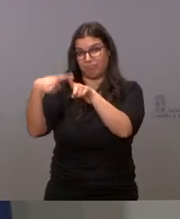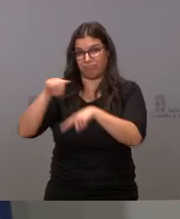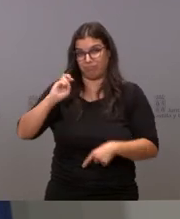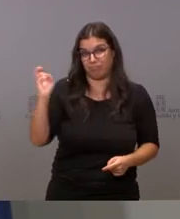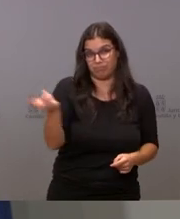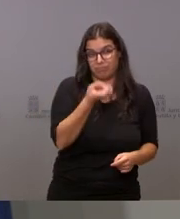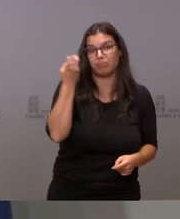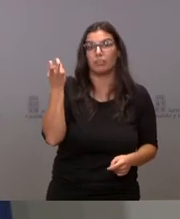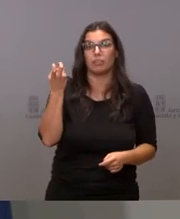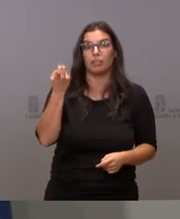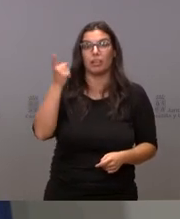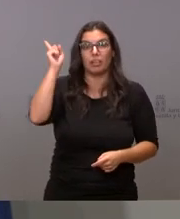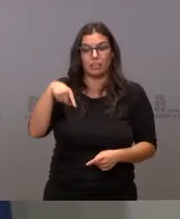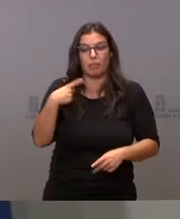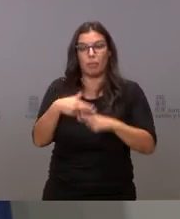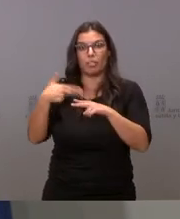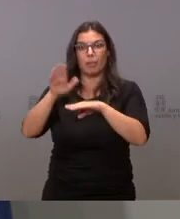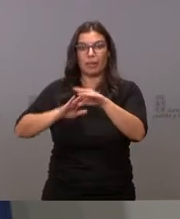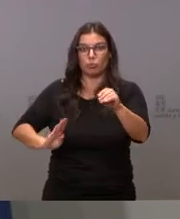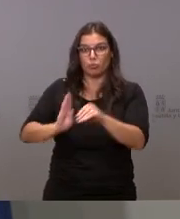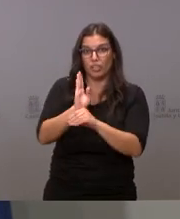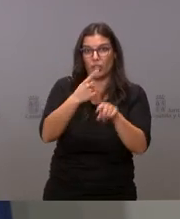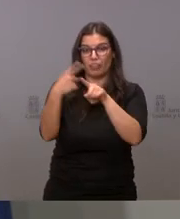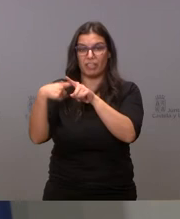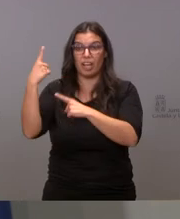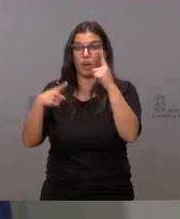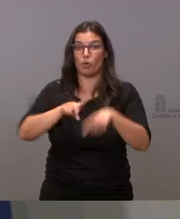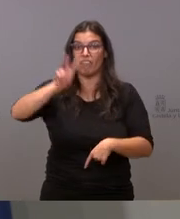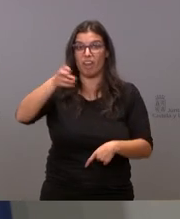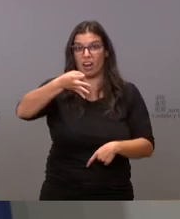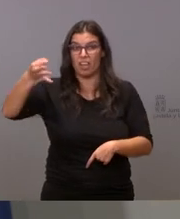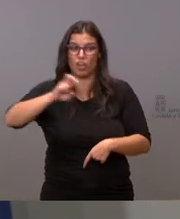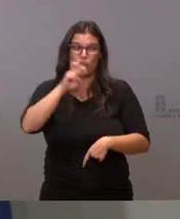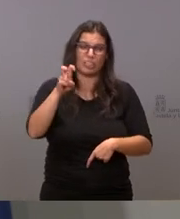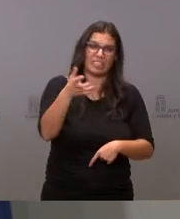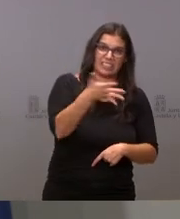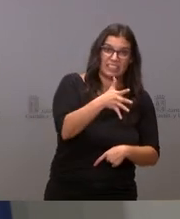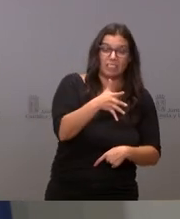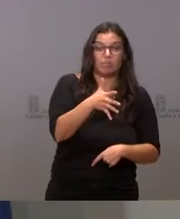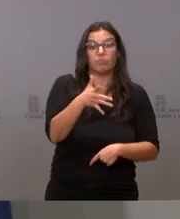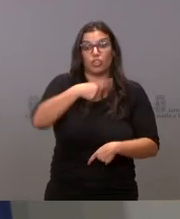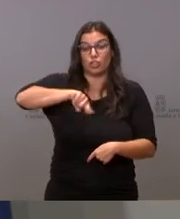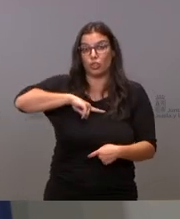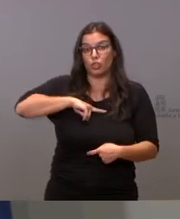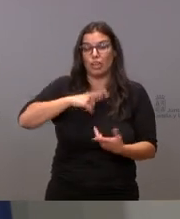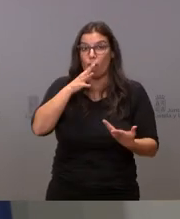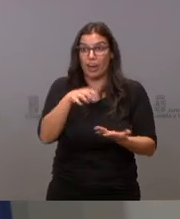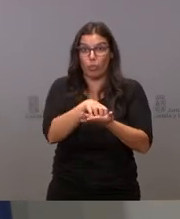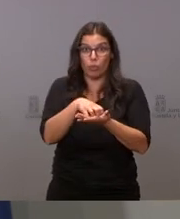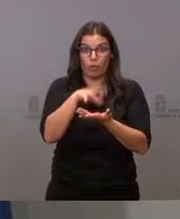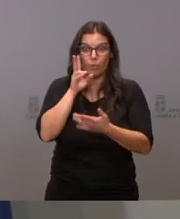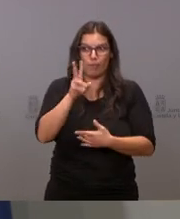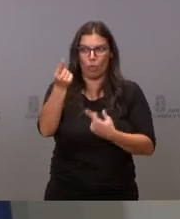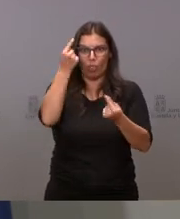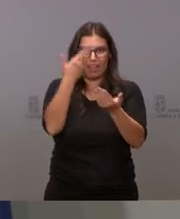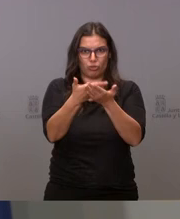muchas políticas también de subsidio diferentes unas son más eficaces otras son menos eficaces y lo que nosotros cuestionamos a la vista de los